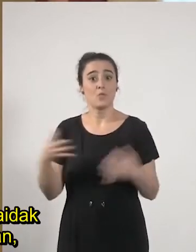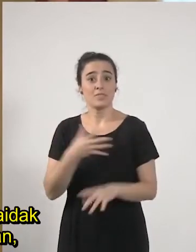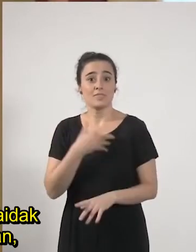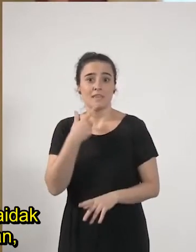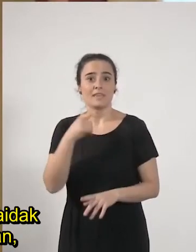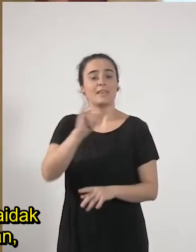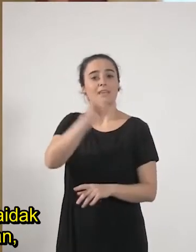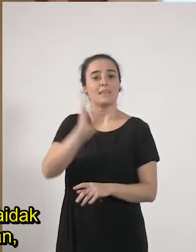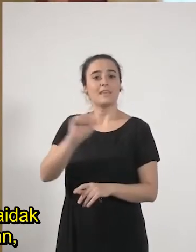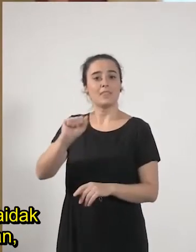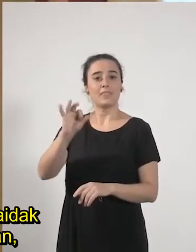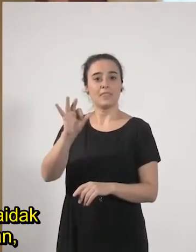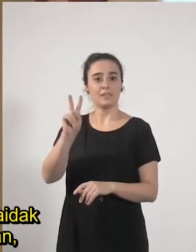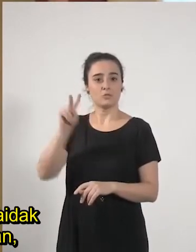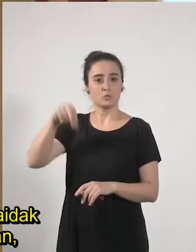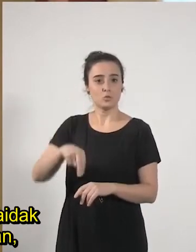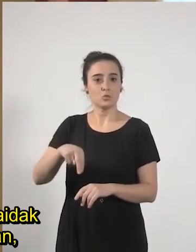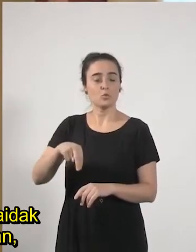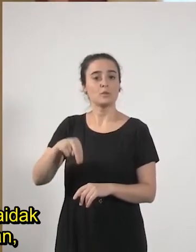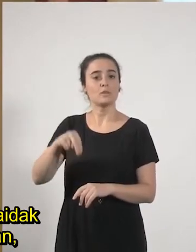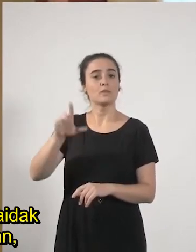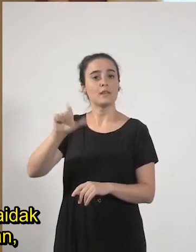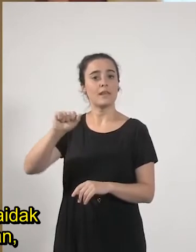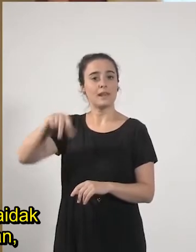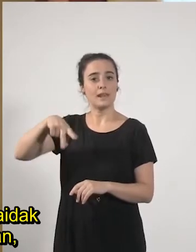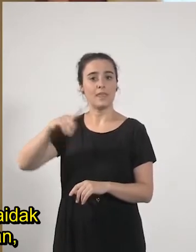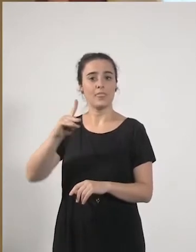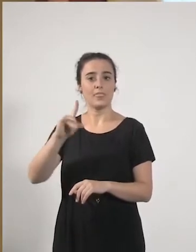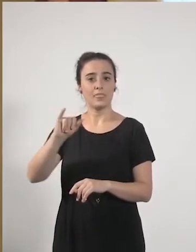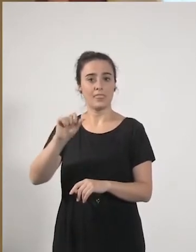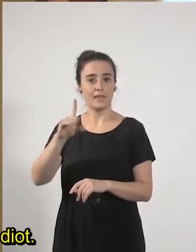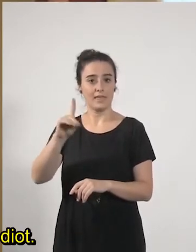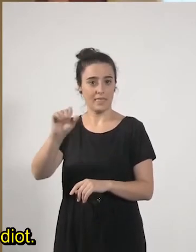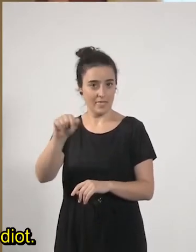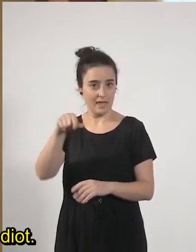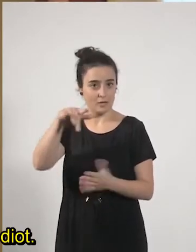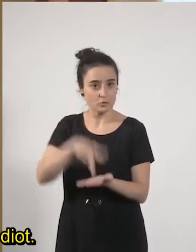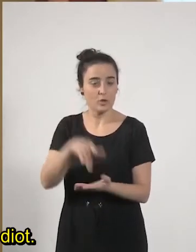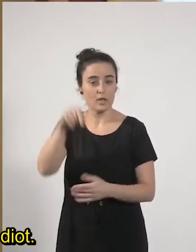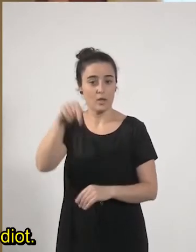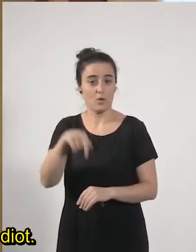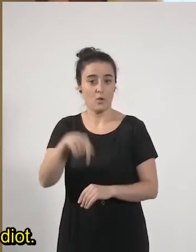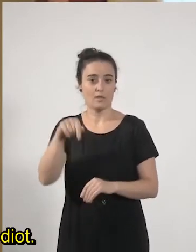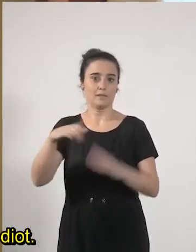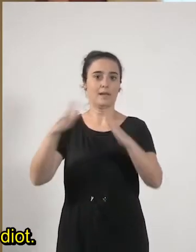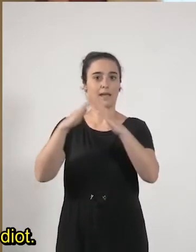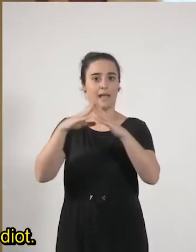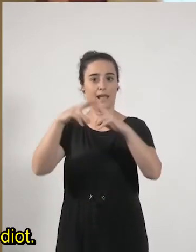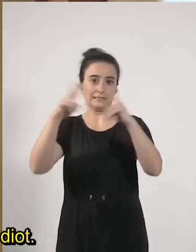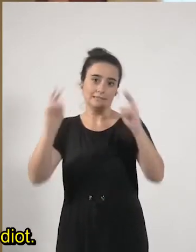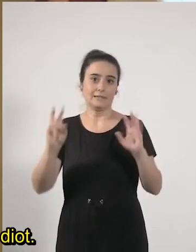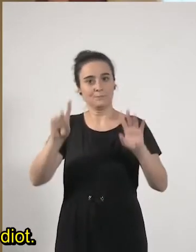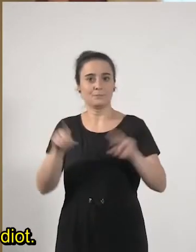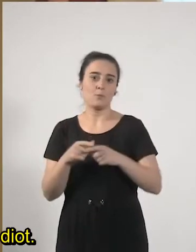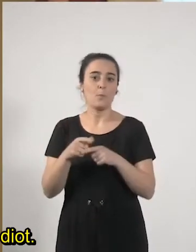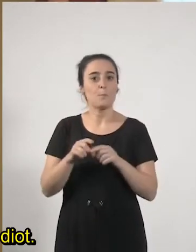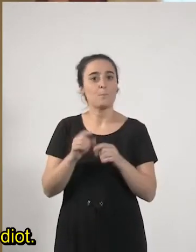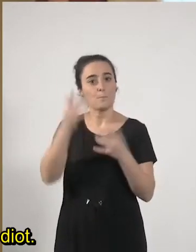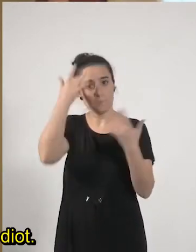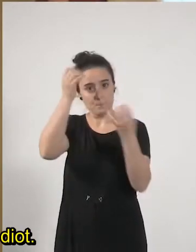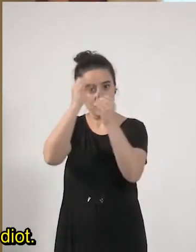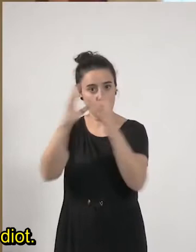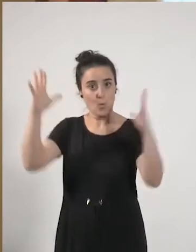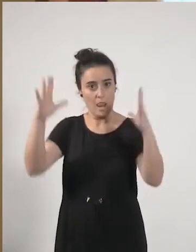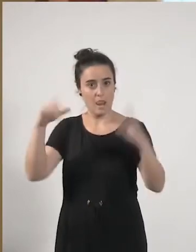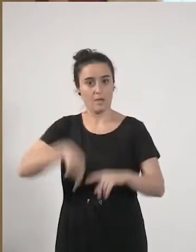izaskun landaidak aktu gaitu gaur etxepi ritual honetan, eta ari ongi etorria esan ez ere, arratsalde honi izaskun